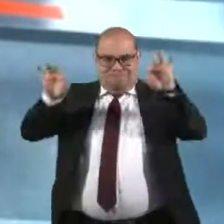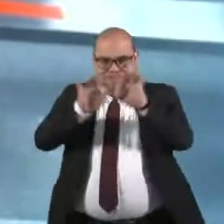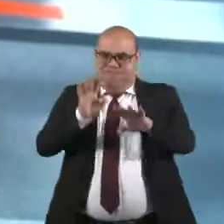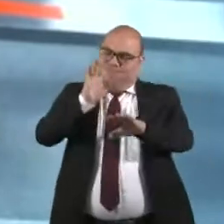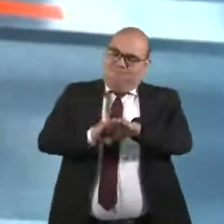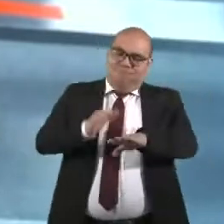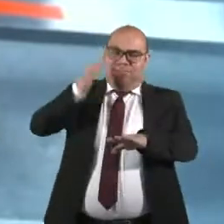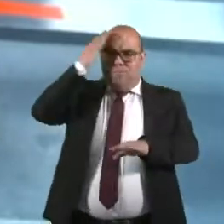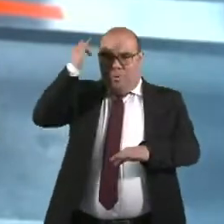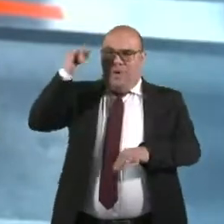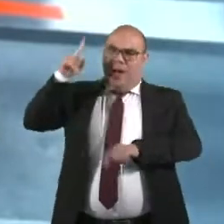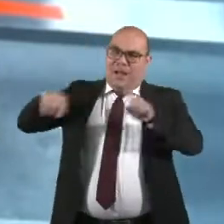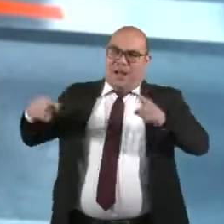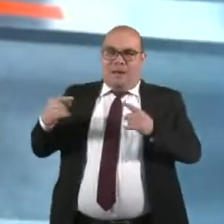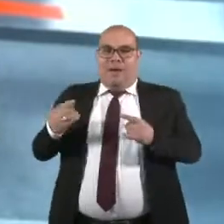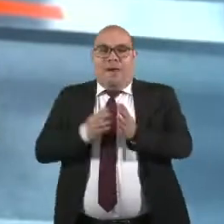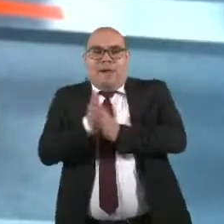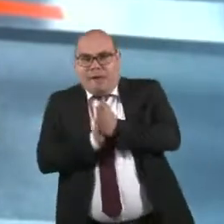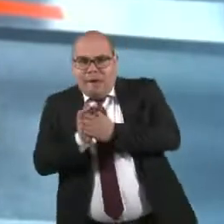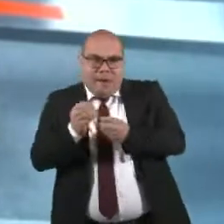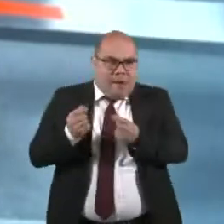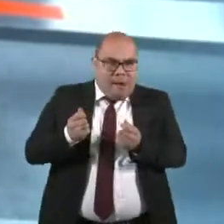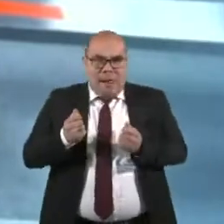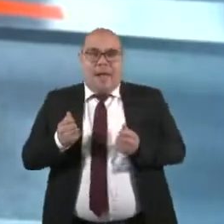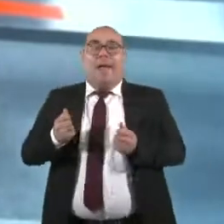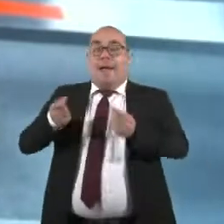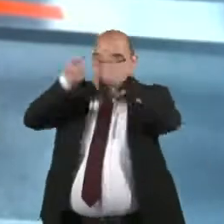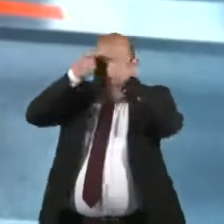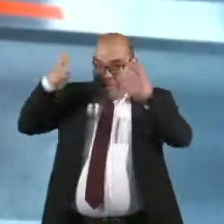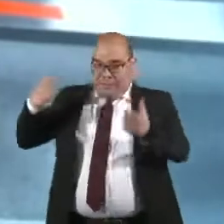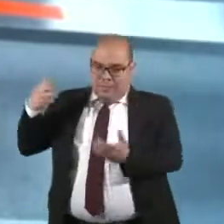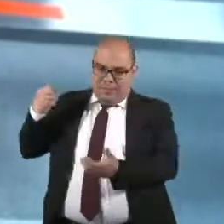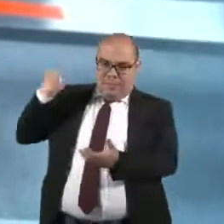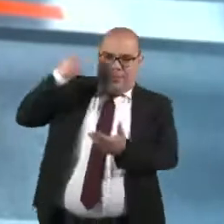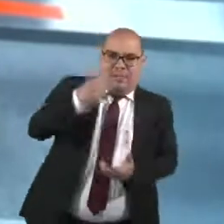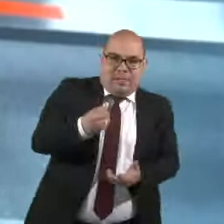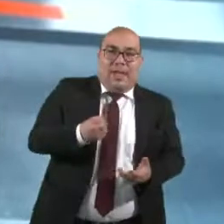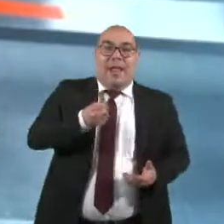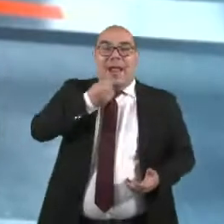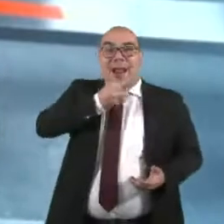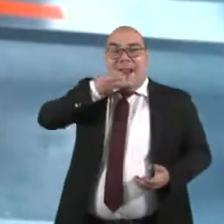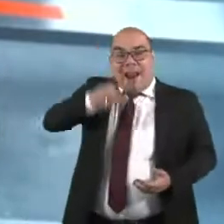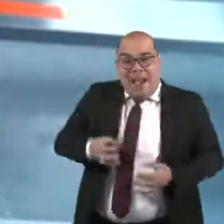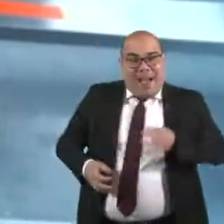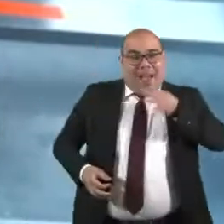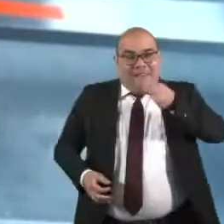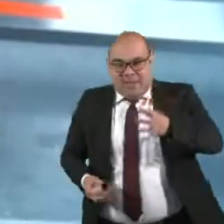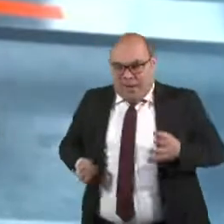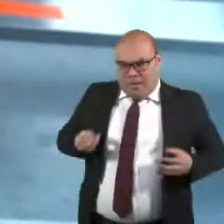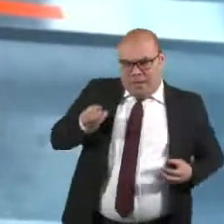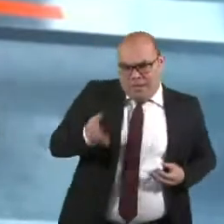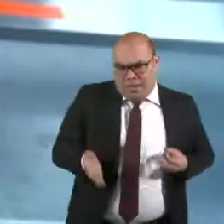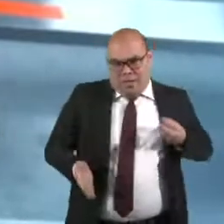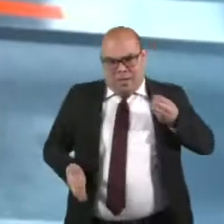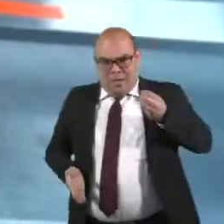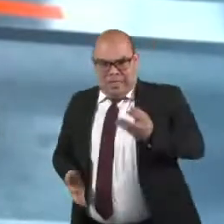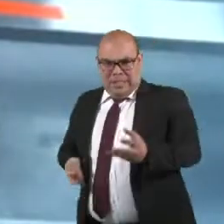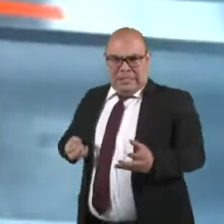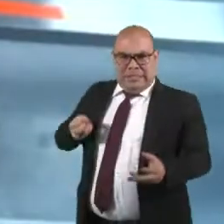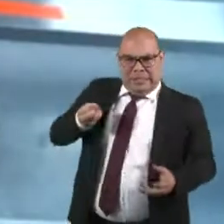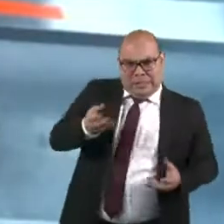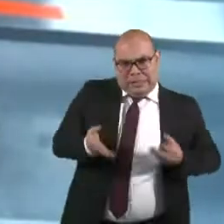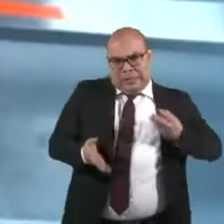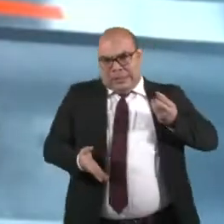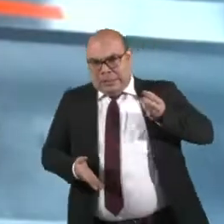hay intereses donde el Estado de juez y parte que por eso todas estas verdades que han sido un cúmulo gigantesco de verdades de justicia y que se han